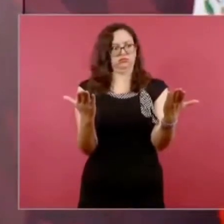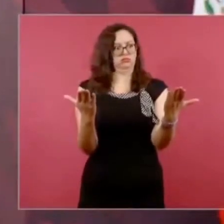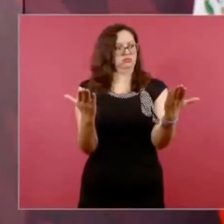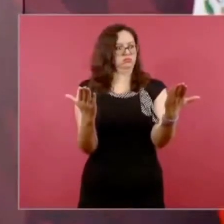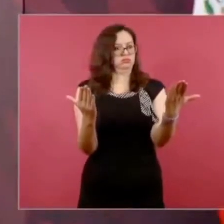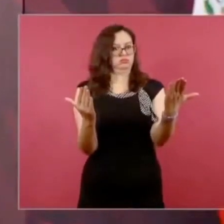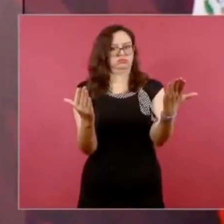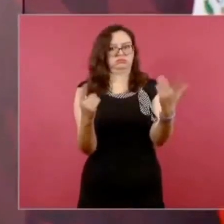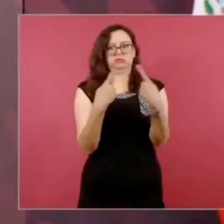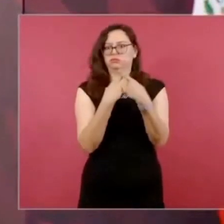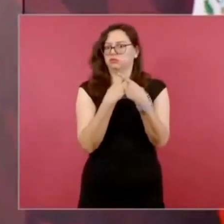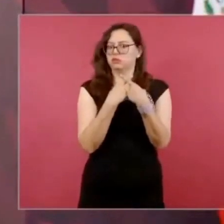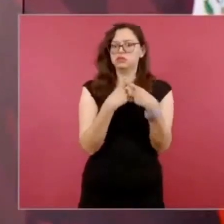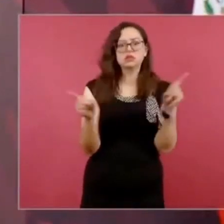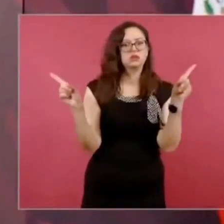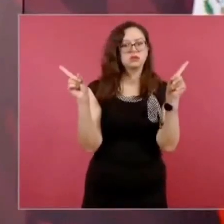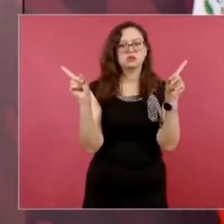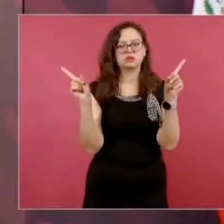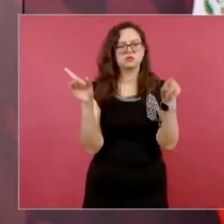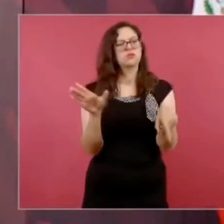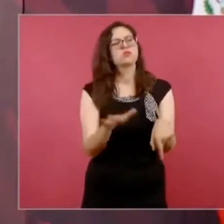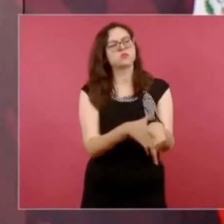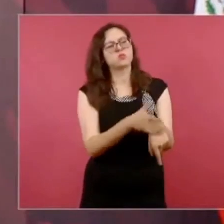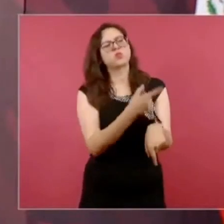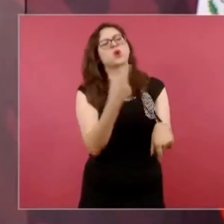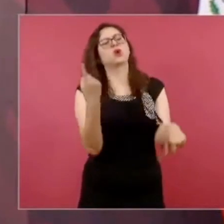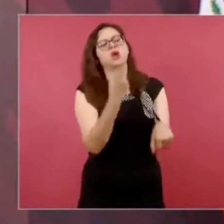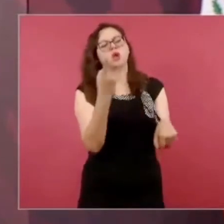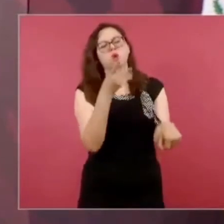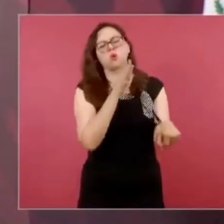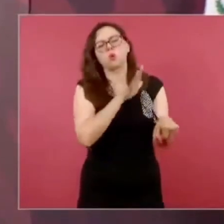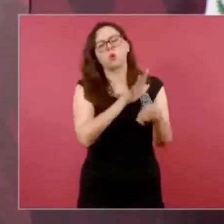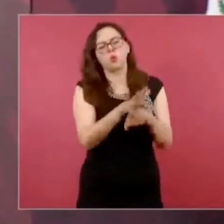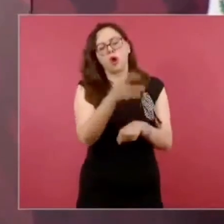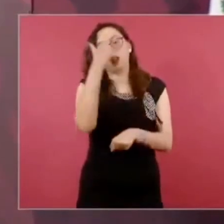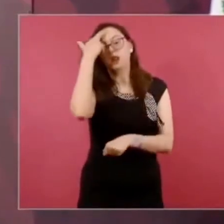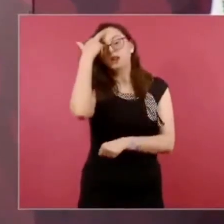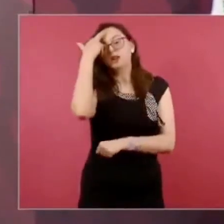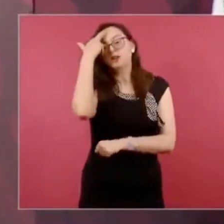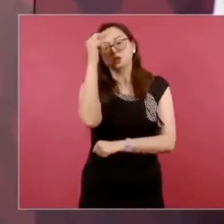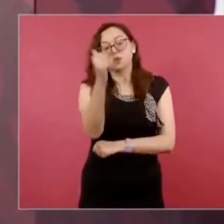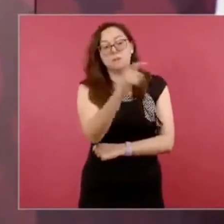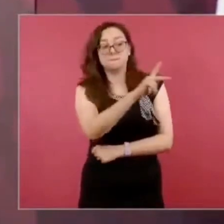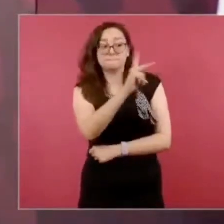explicación racional,